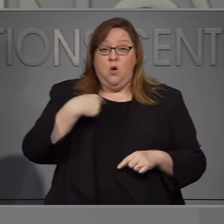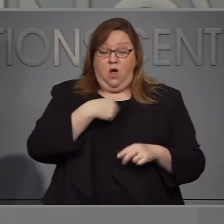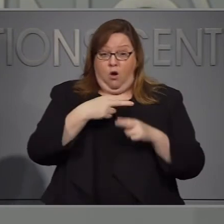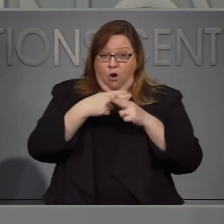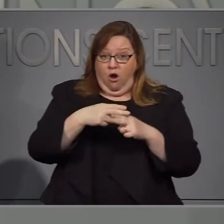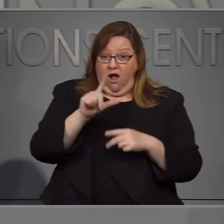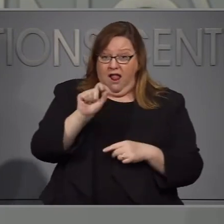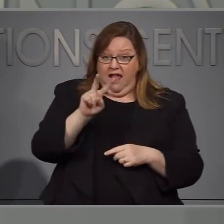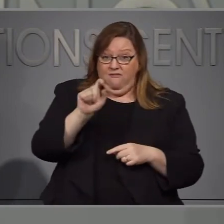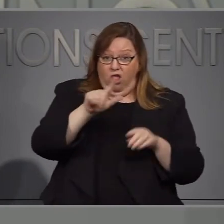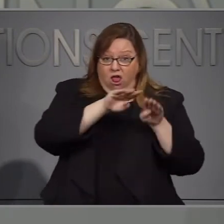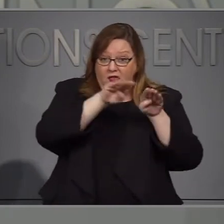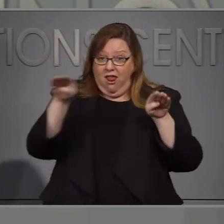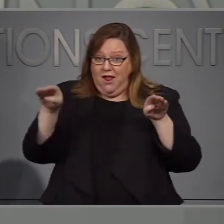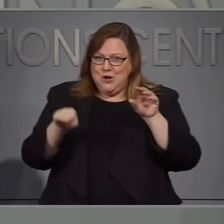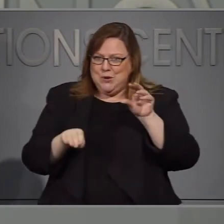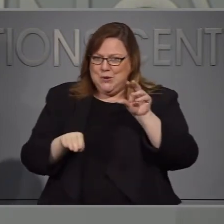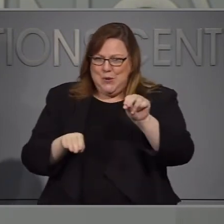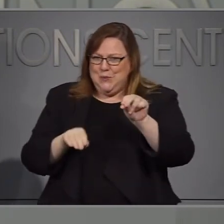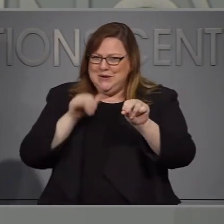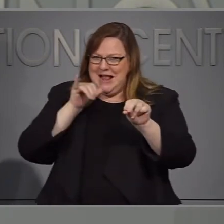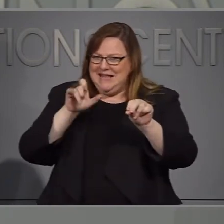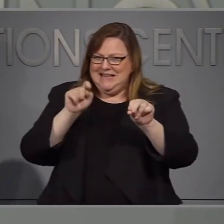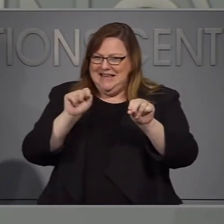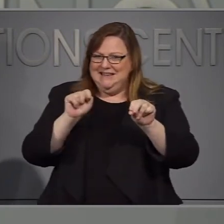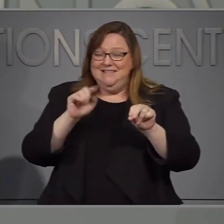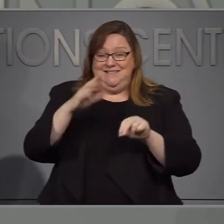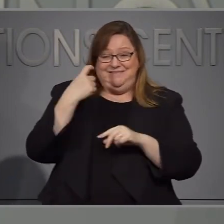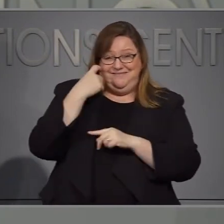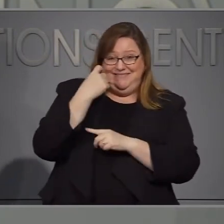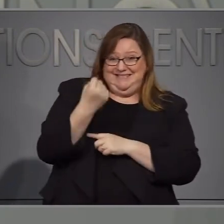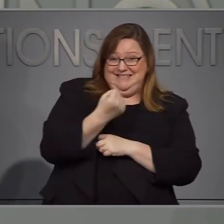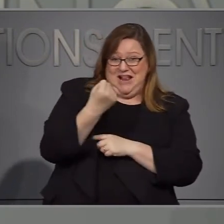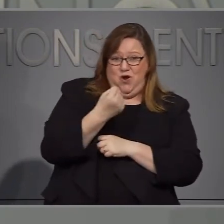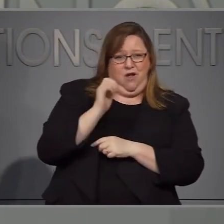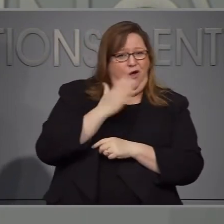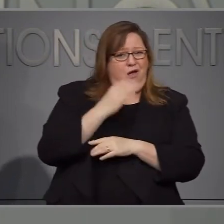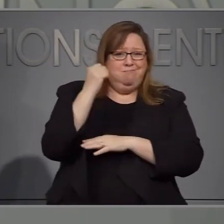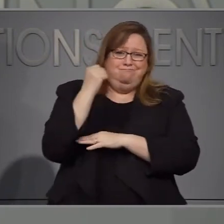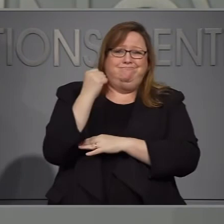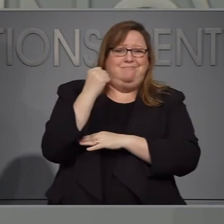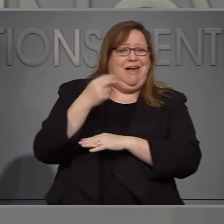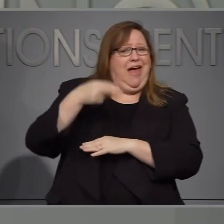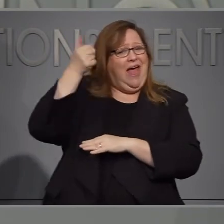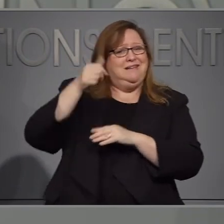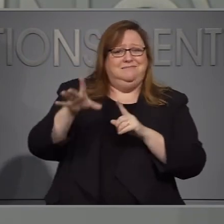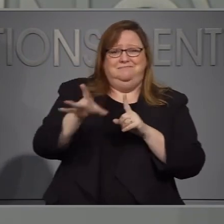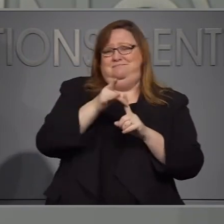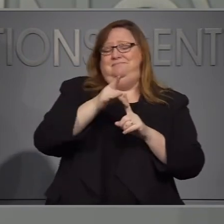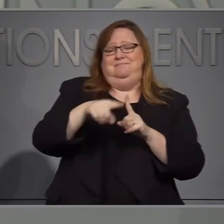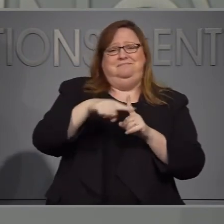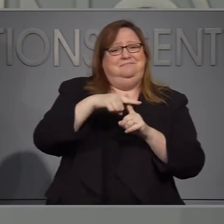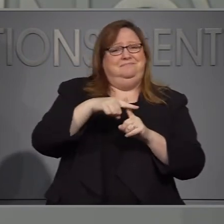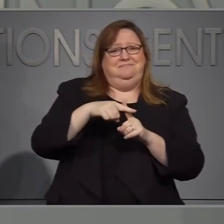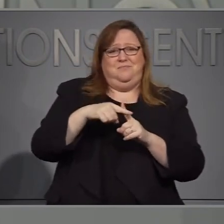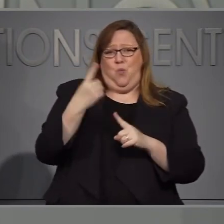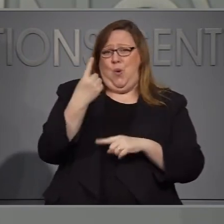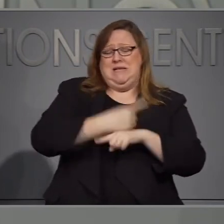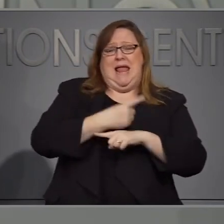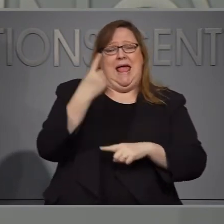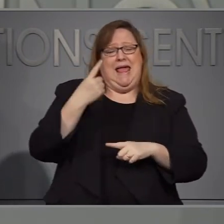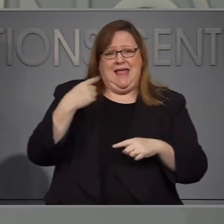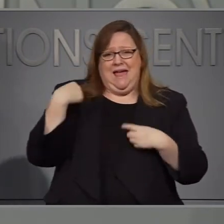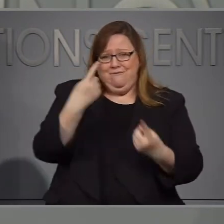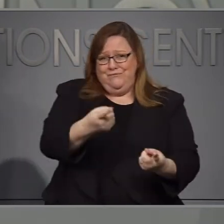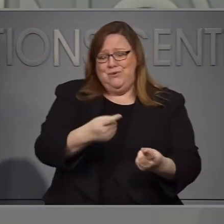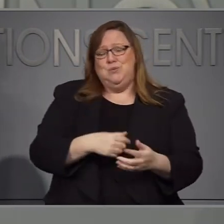te tengo que decir que el sábado fue el día más alto de casos nuevos que hemos reportado todavía seguimos viendo que está